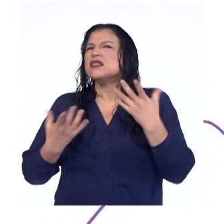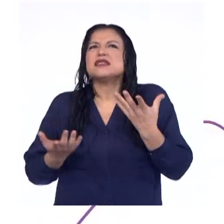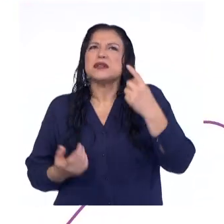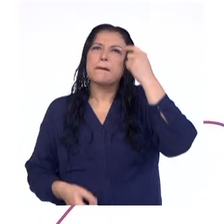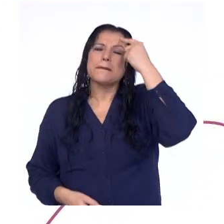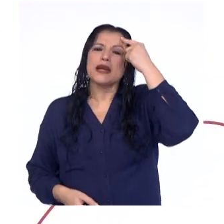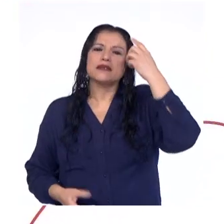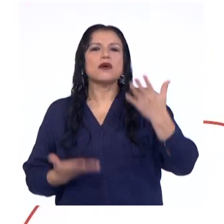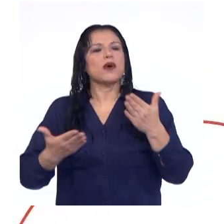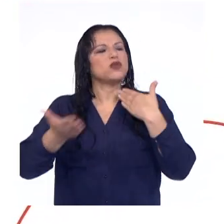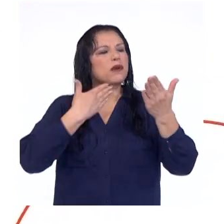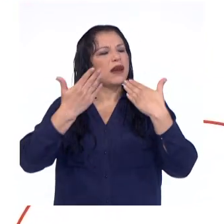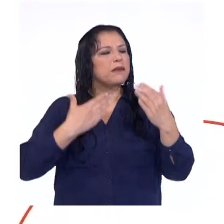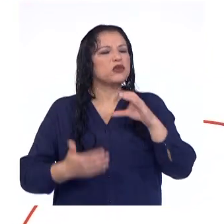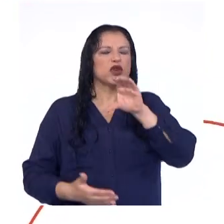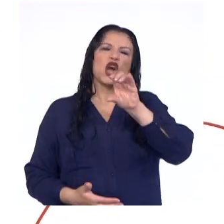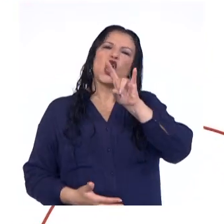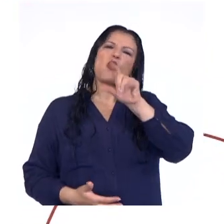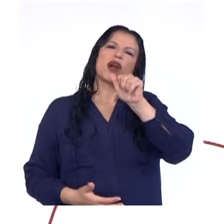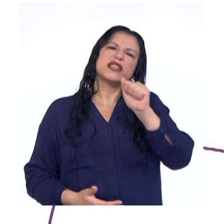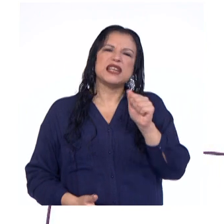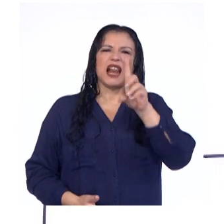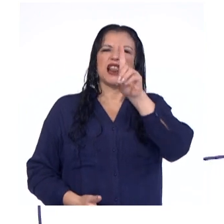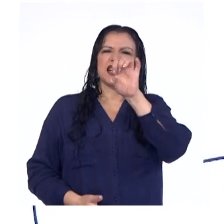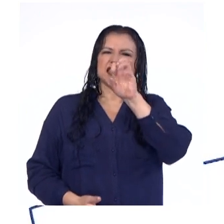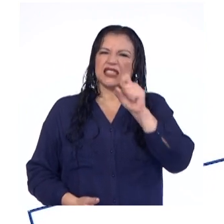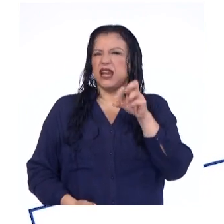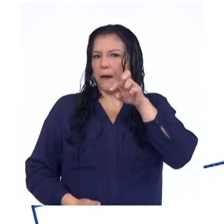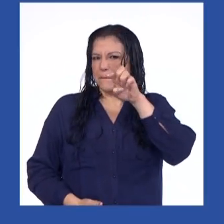cuando hablamos de cuartil, desil y percentil?